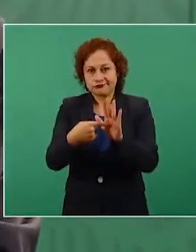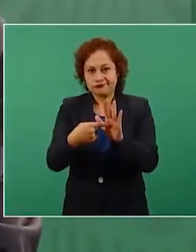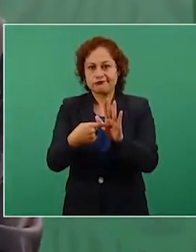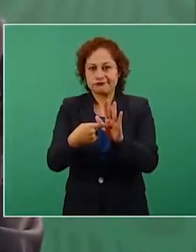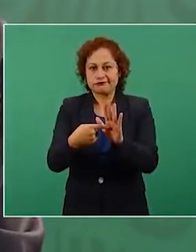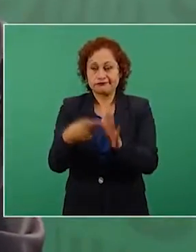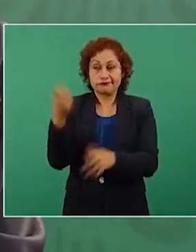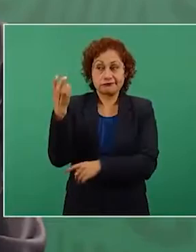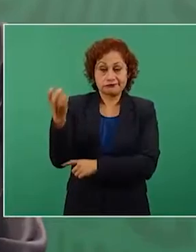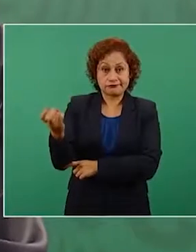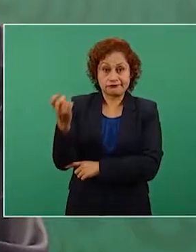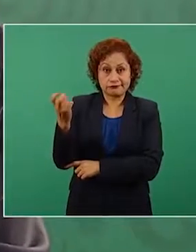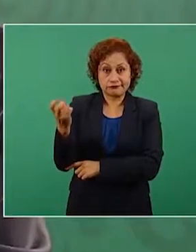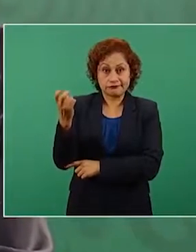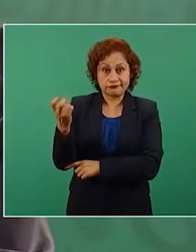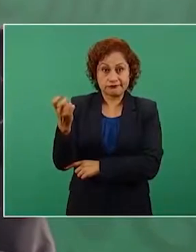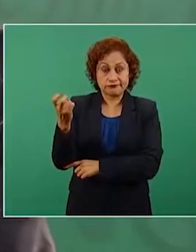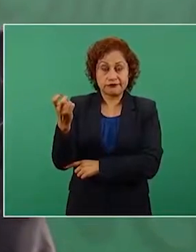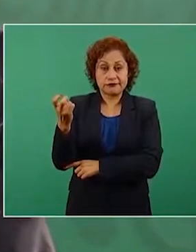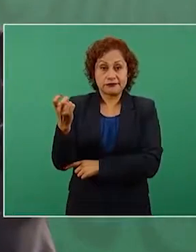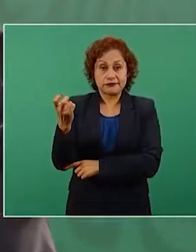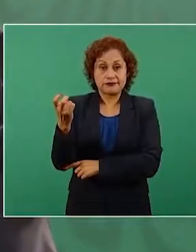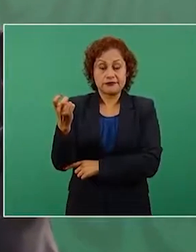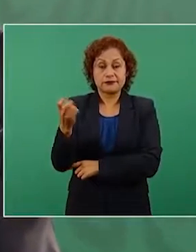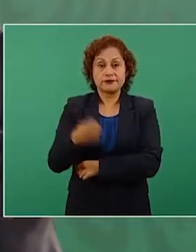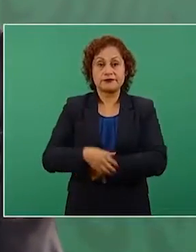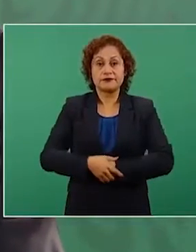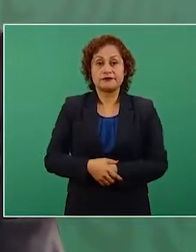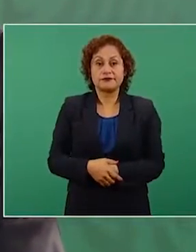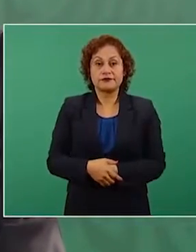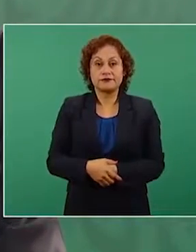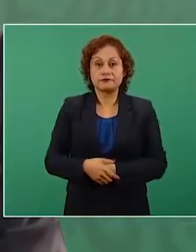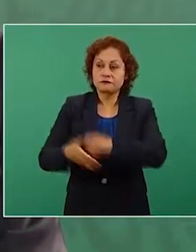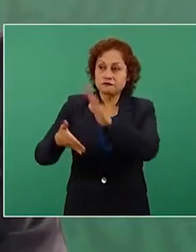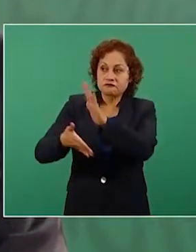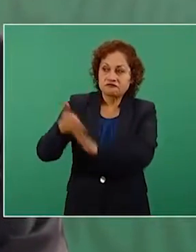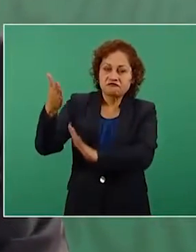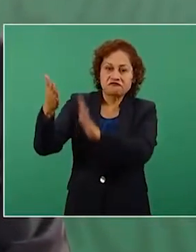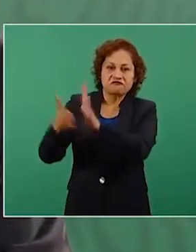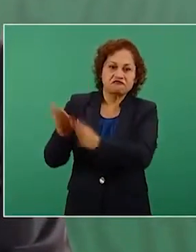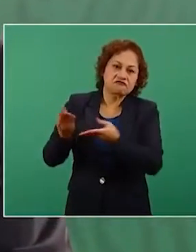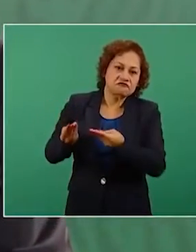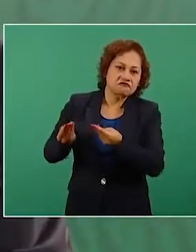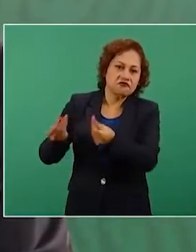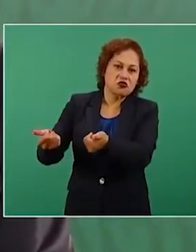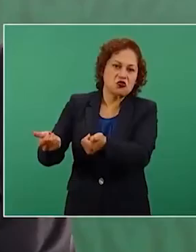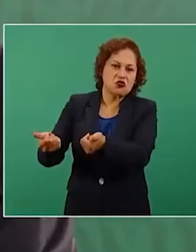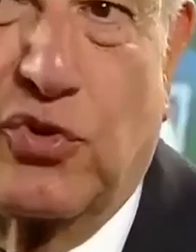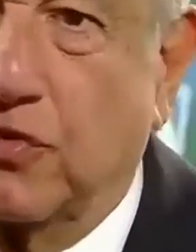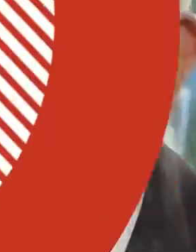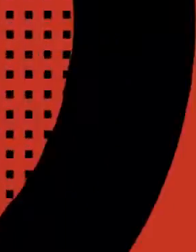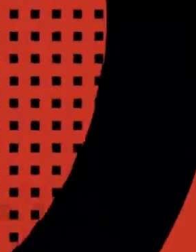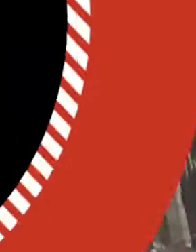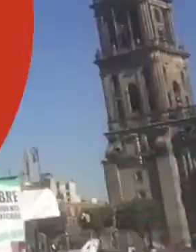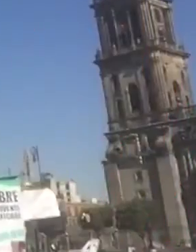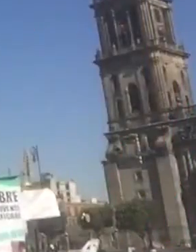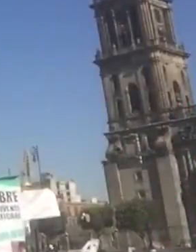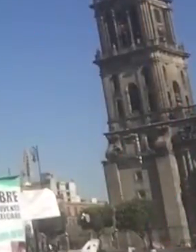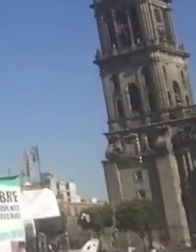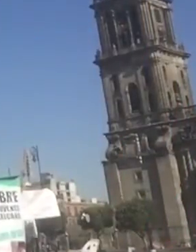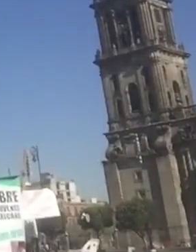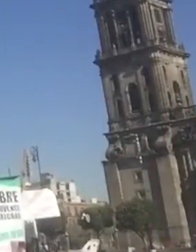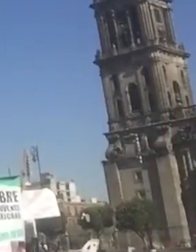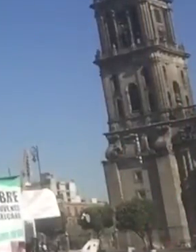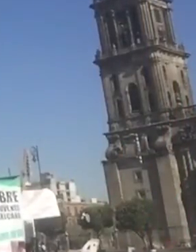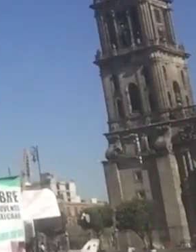obra innecesaria y costosa. En